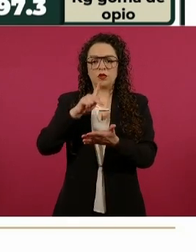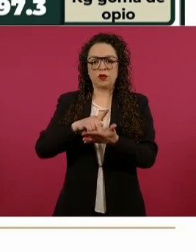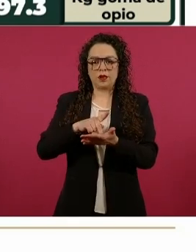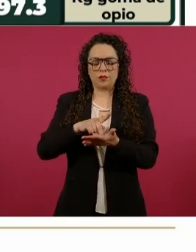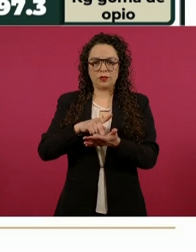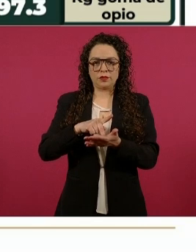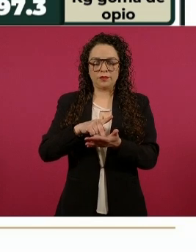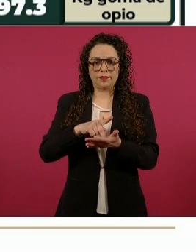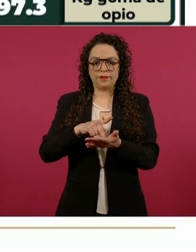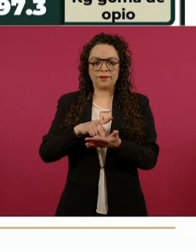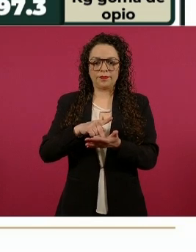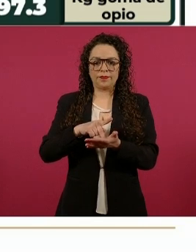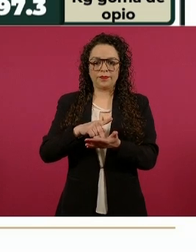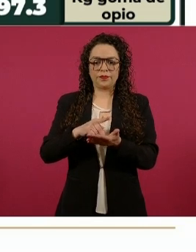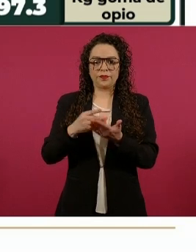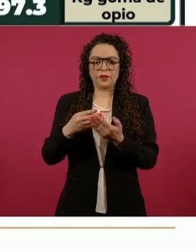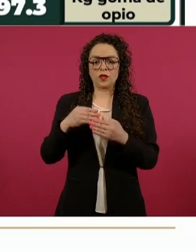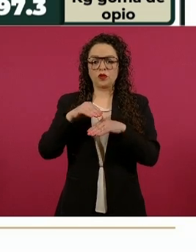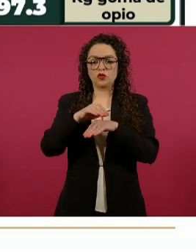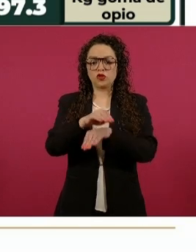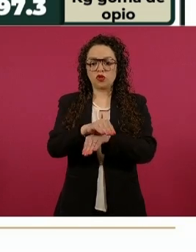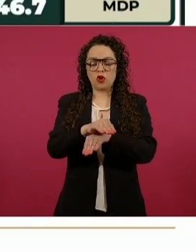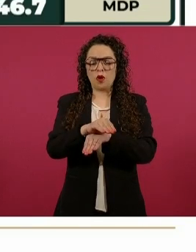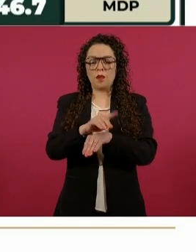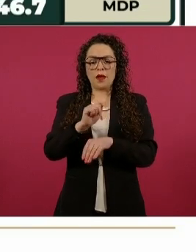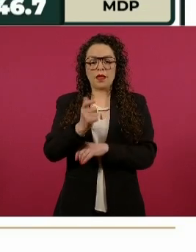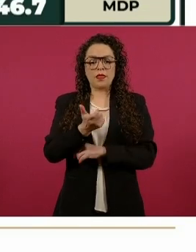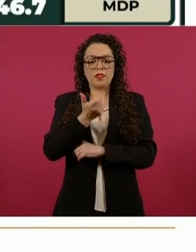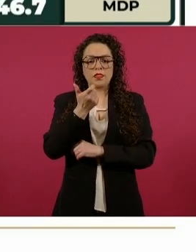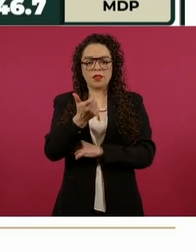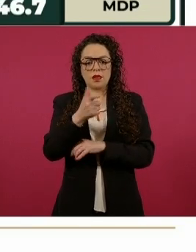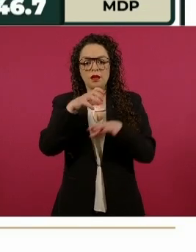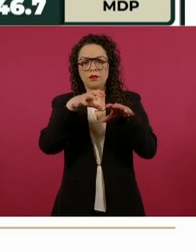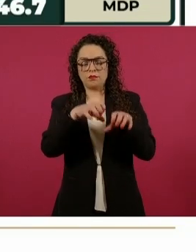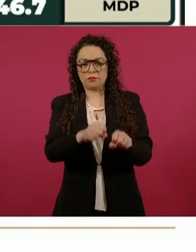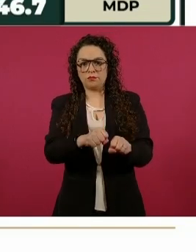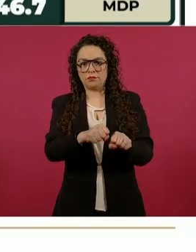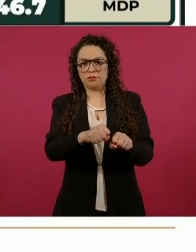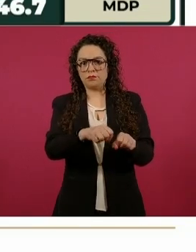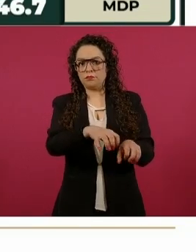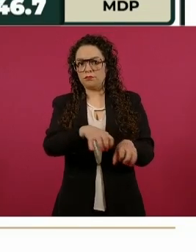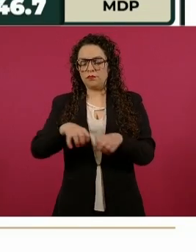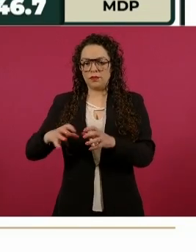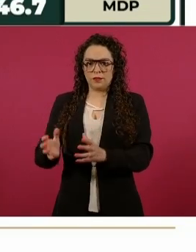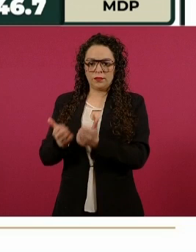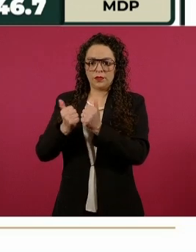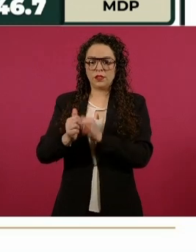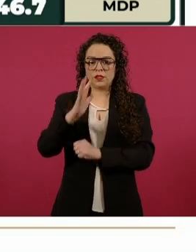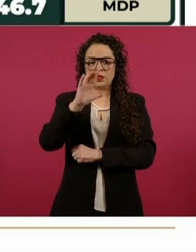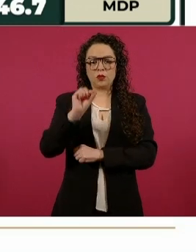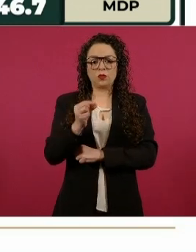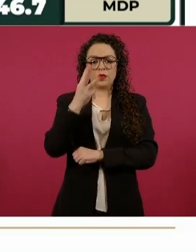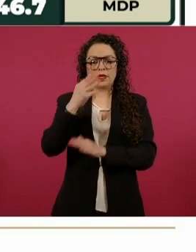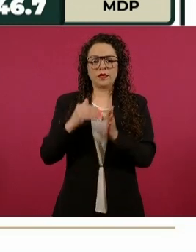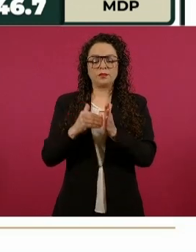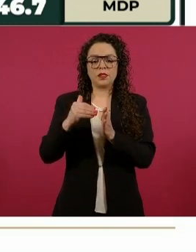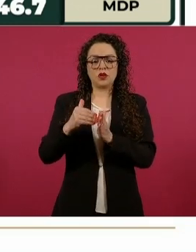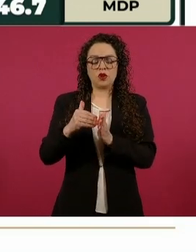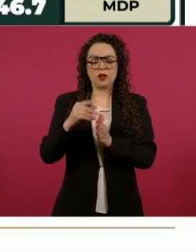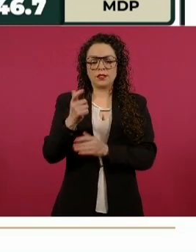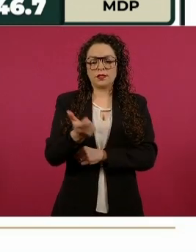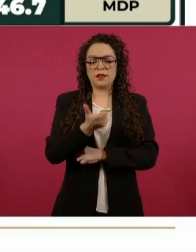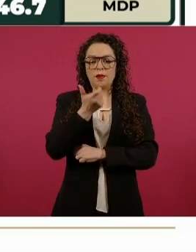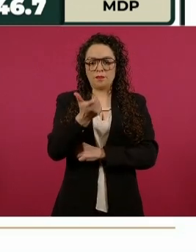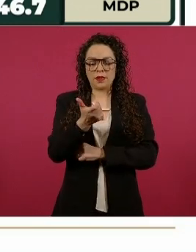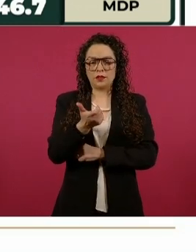Por lo que respecta al aseguramiento de moneda nacional, en el periodo se aseguró 5.3 millones de pesos. En la administración,